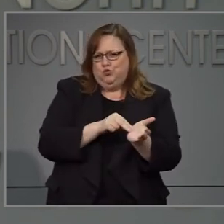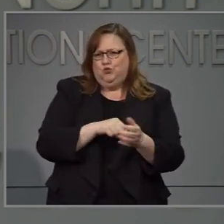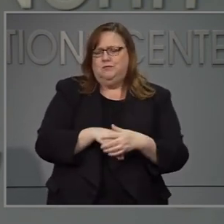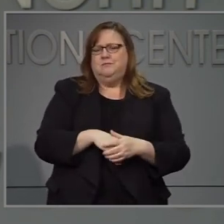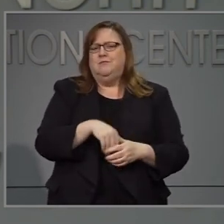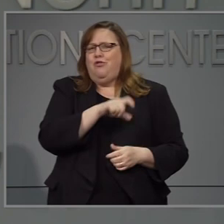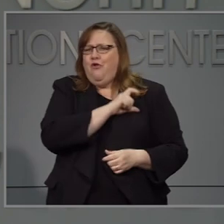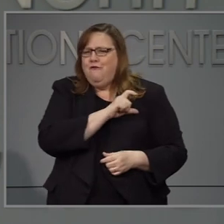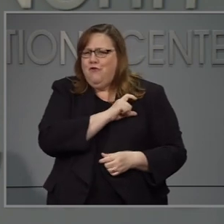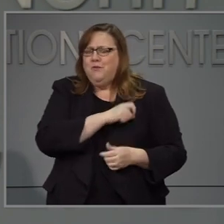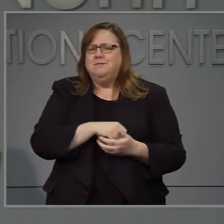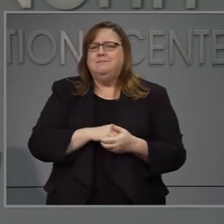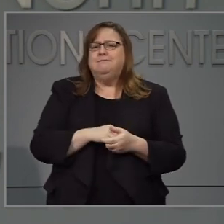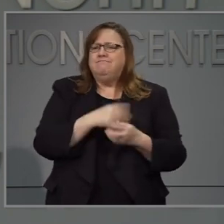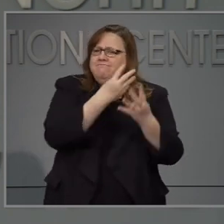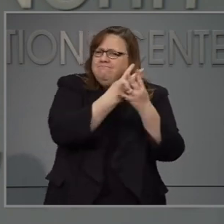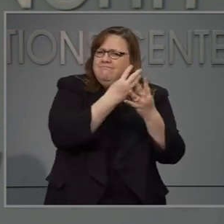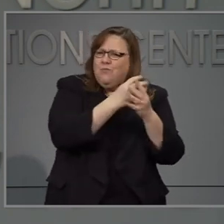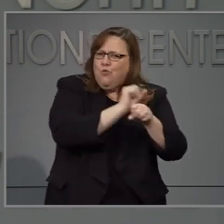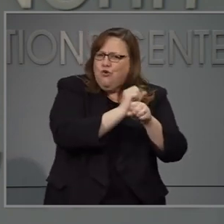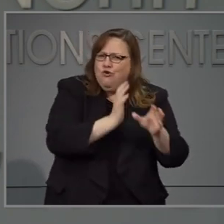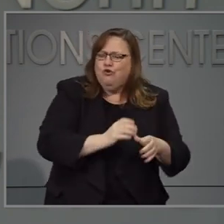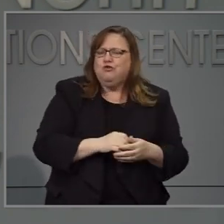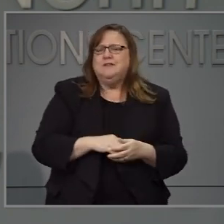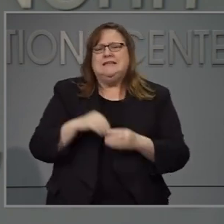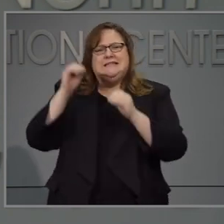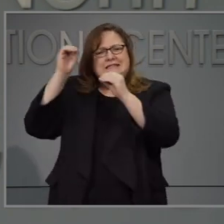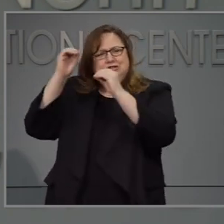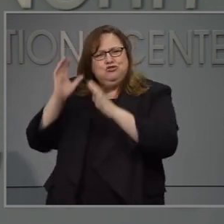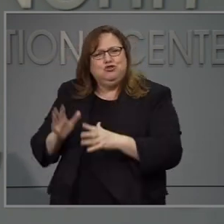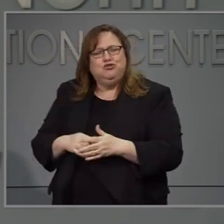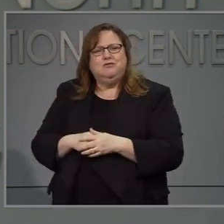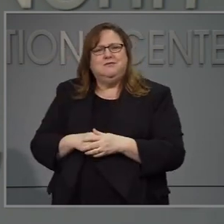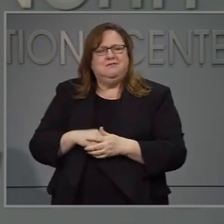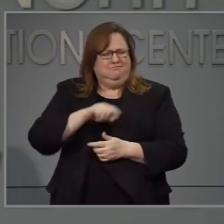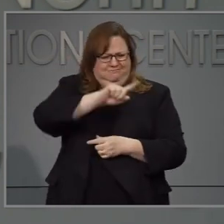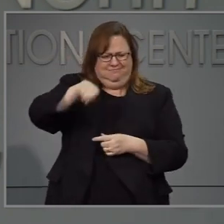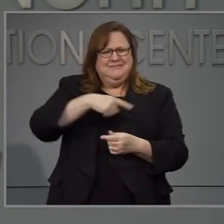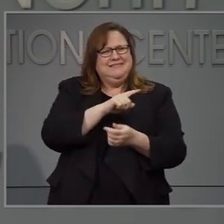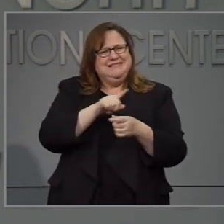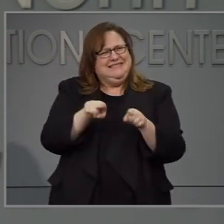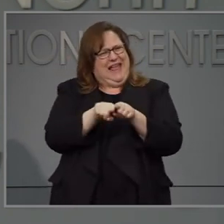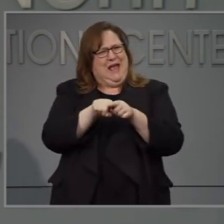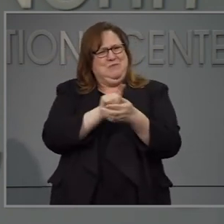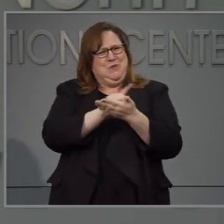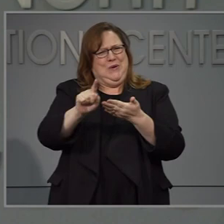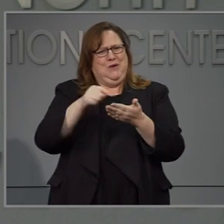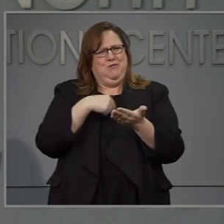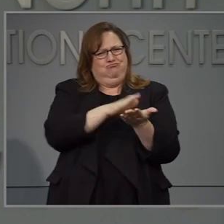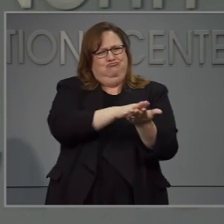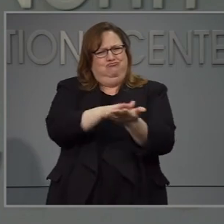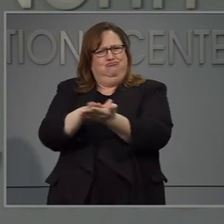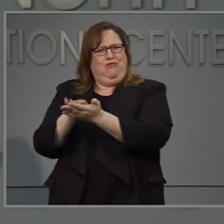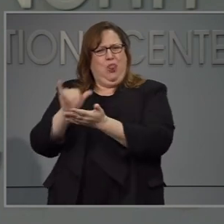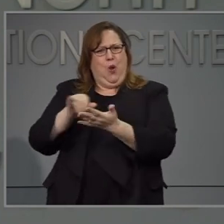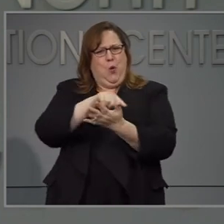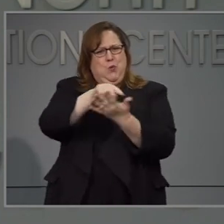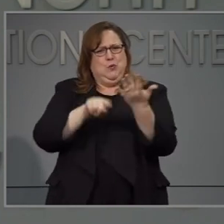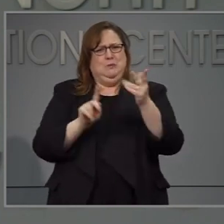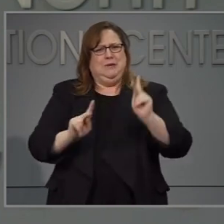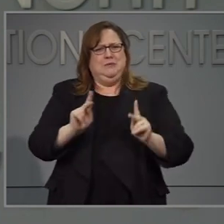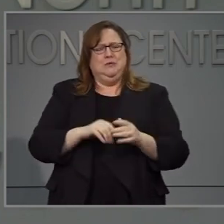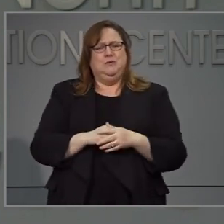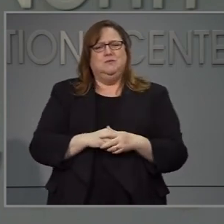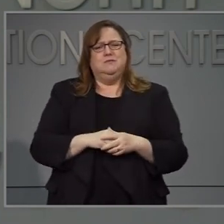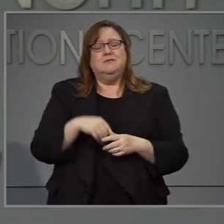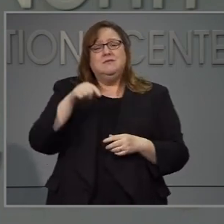enfermeras oficiales del orden público, oficiales de las correccionales maestros, todos tenemos esta misma semana